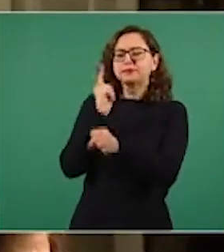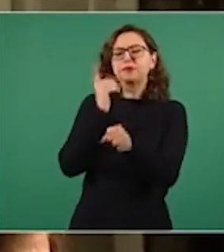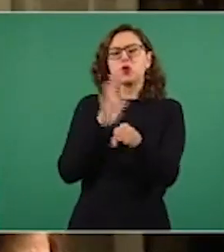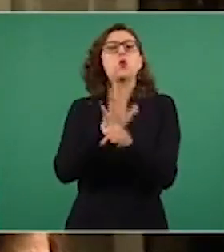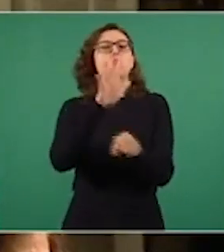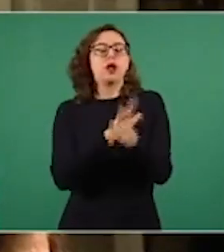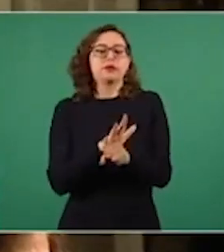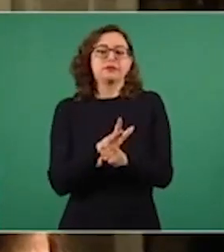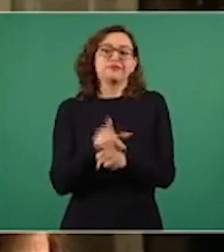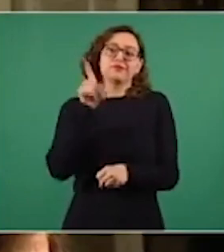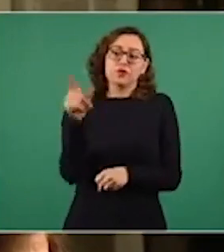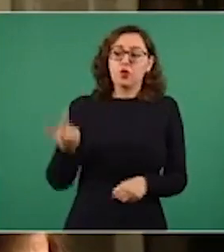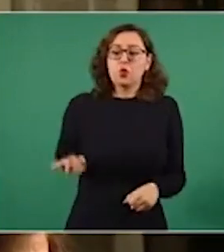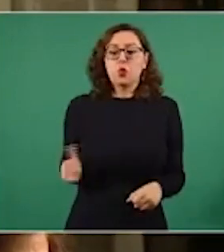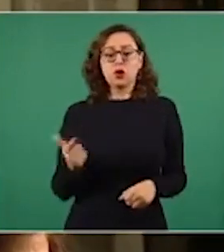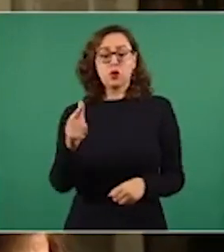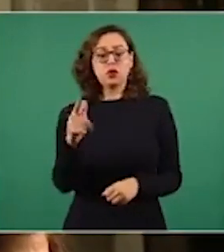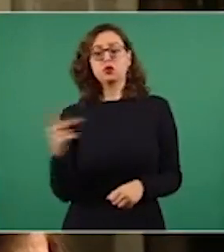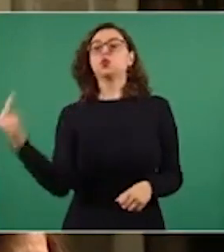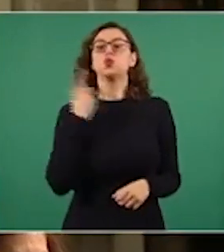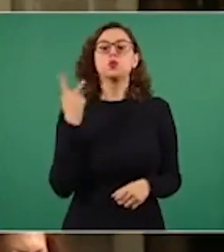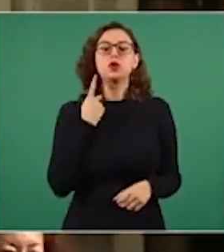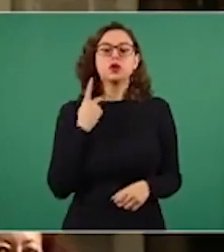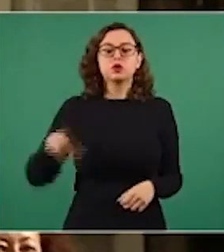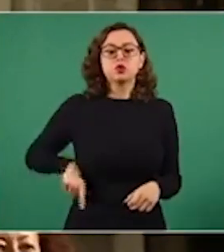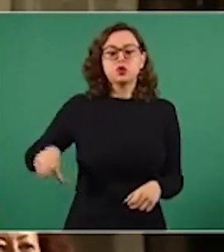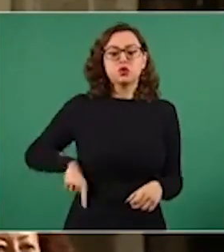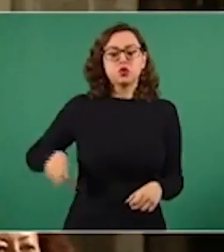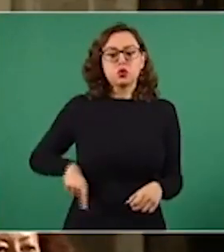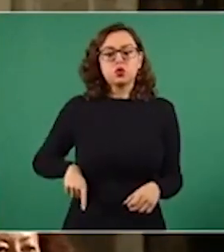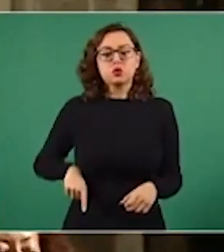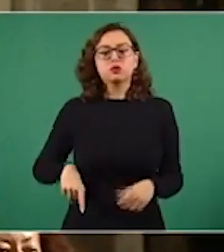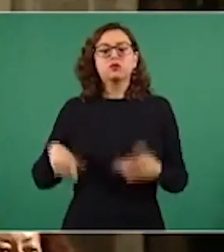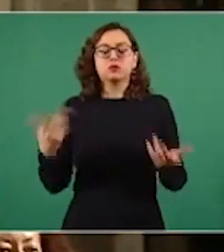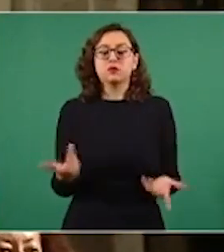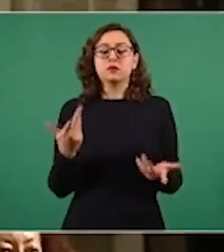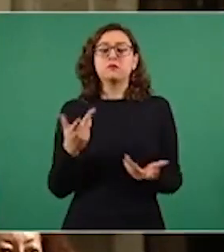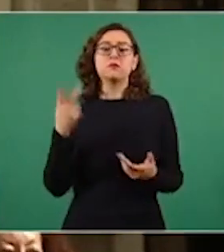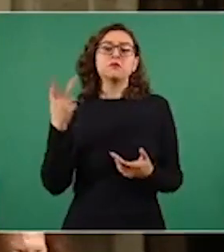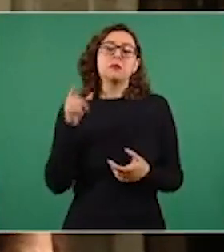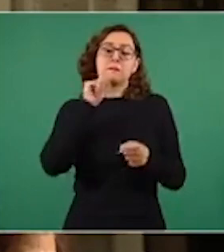ahí, entre políticos y entre un fiscal que ya tiene 12 años.